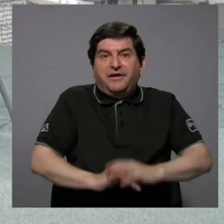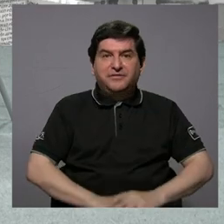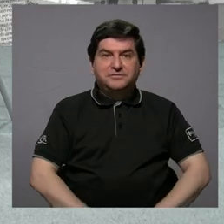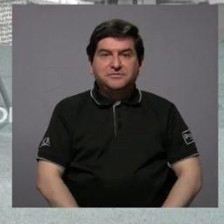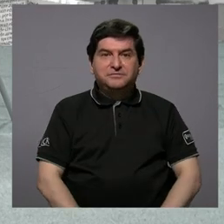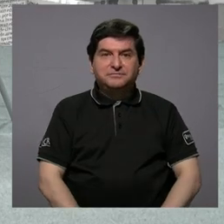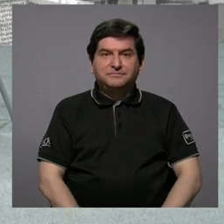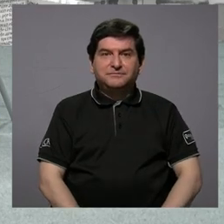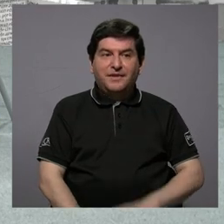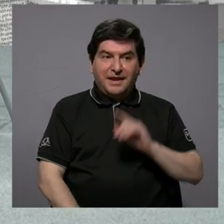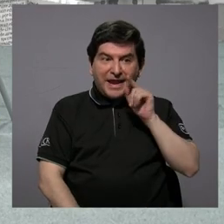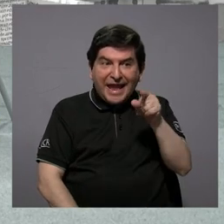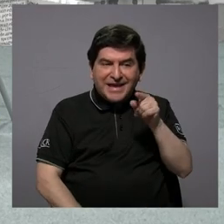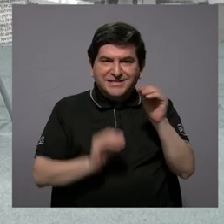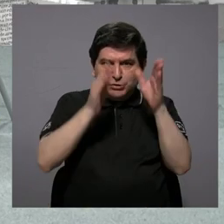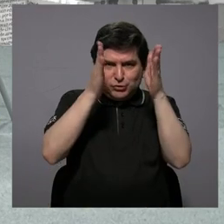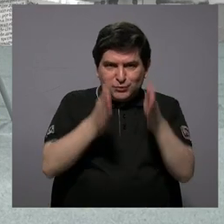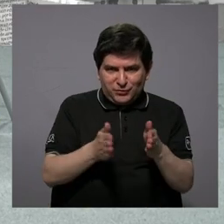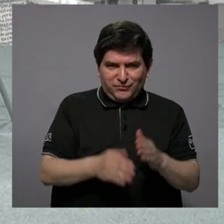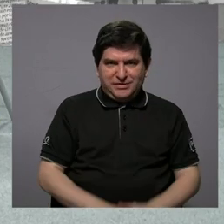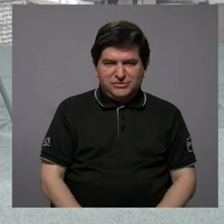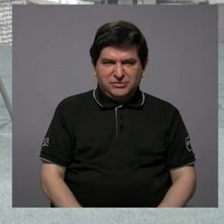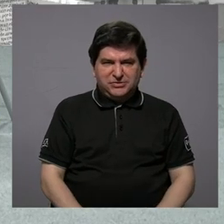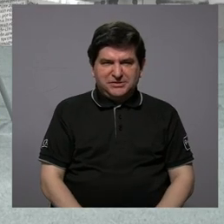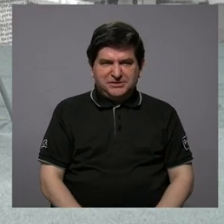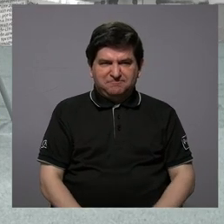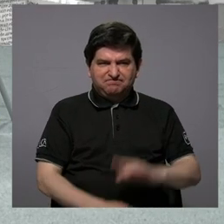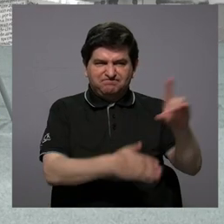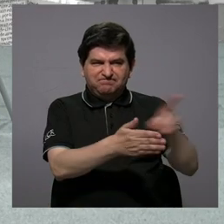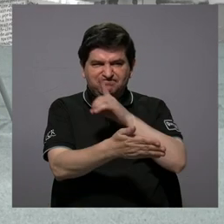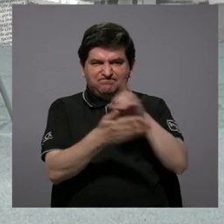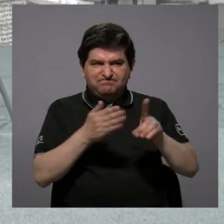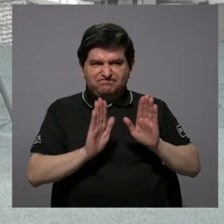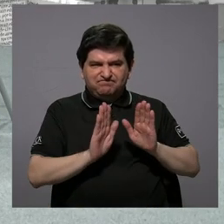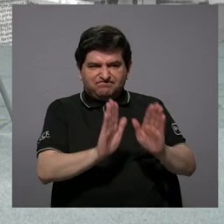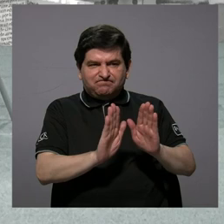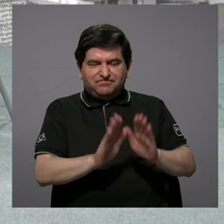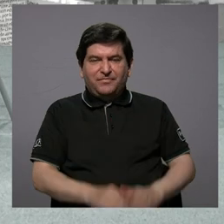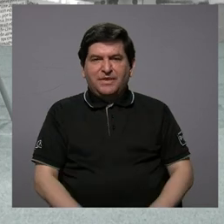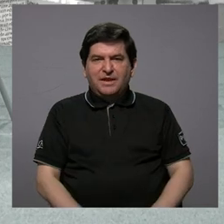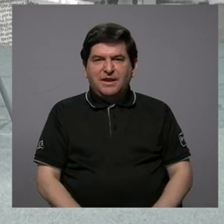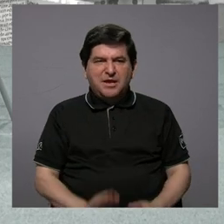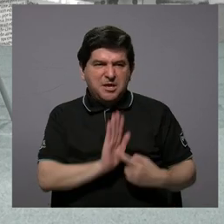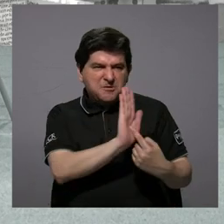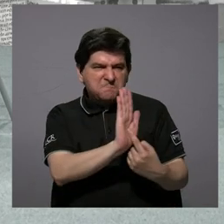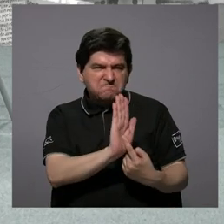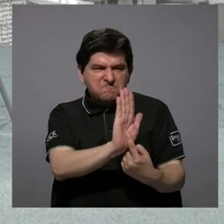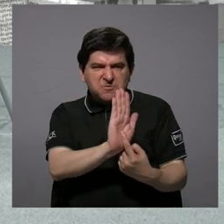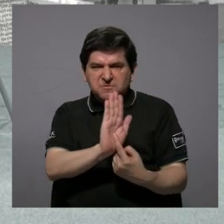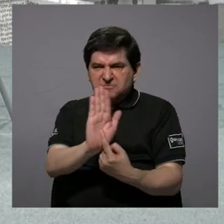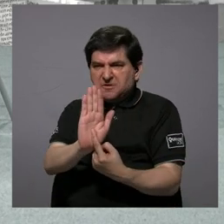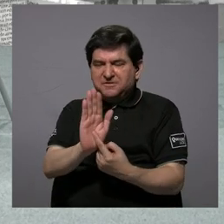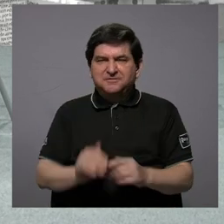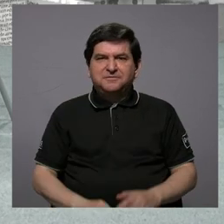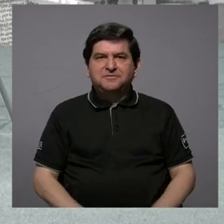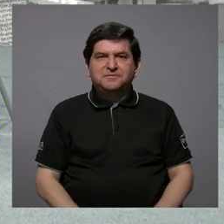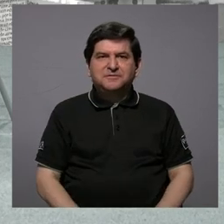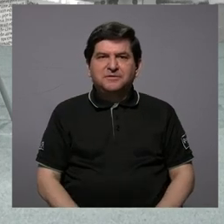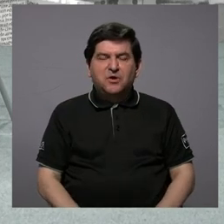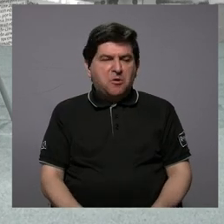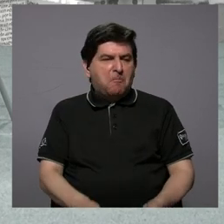esos profesores empezaron a discriminar y con el dedo de